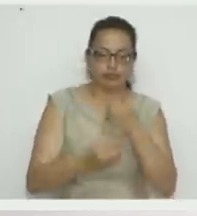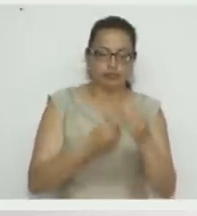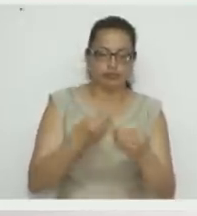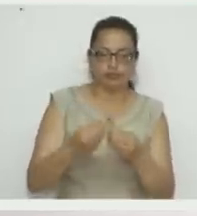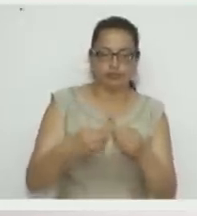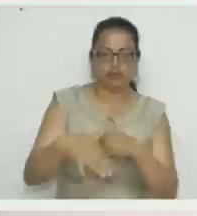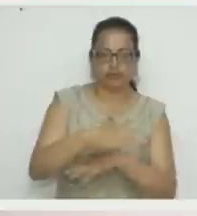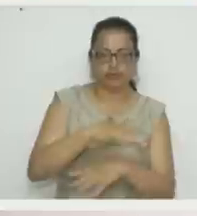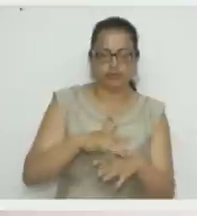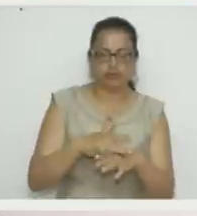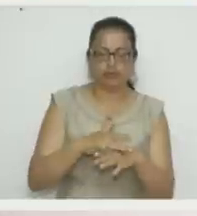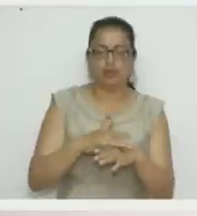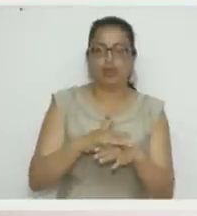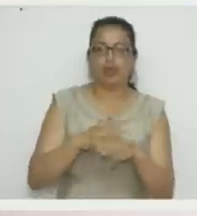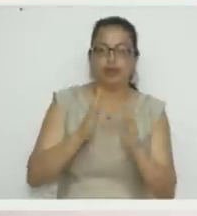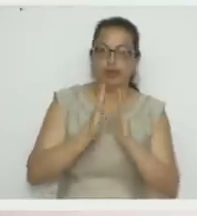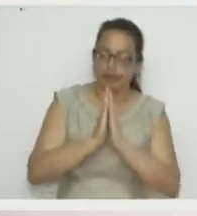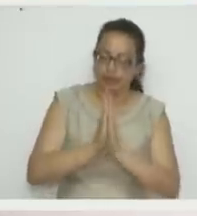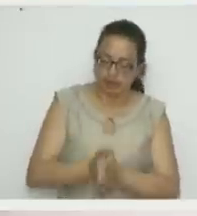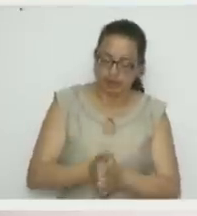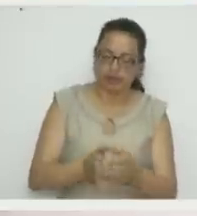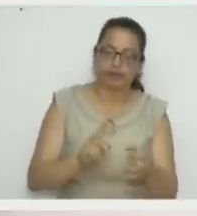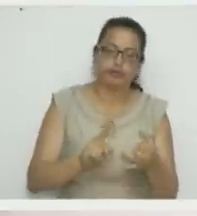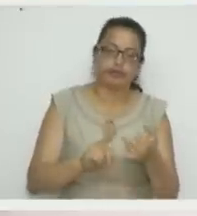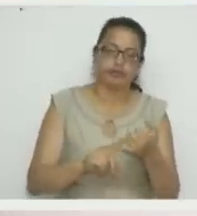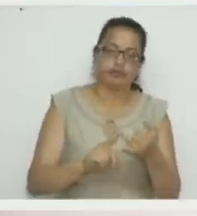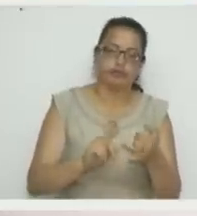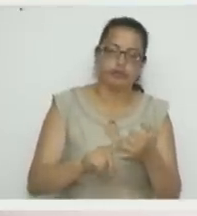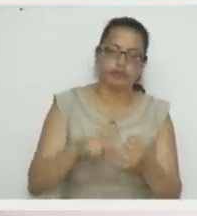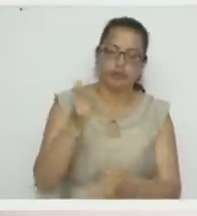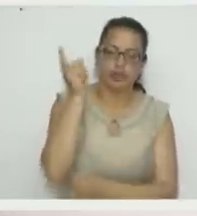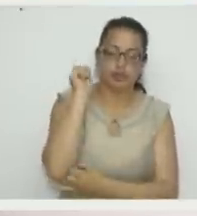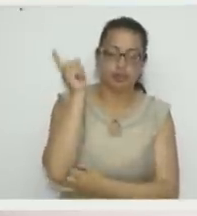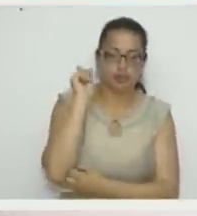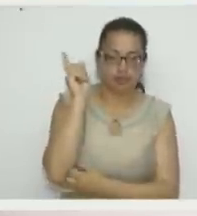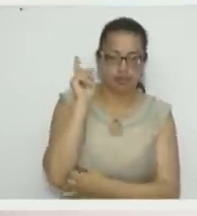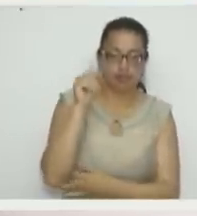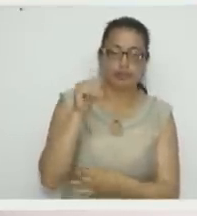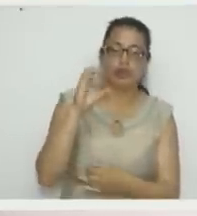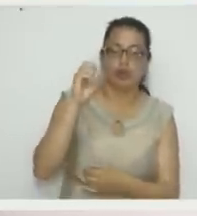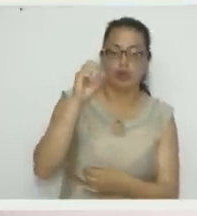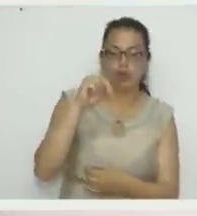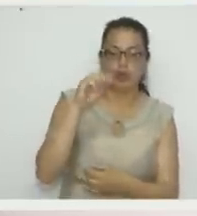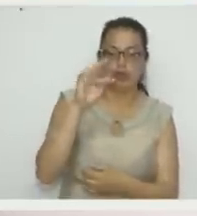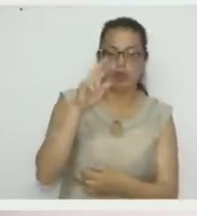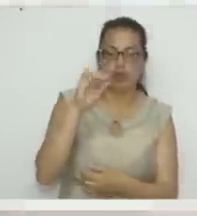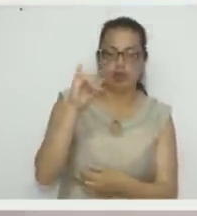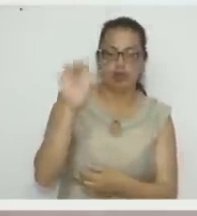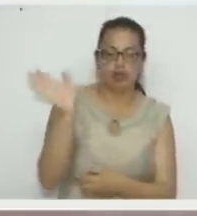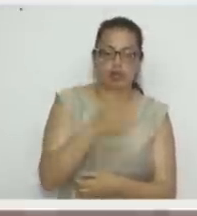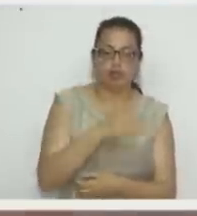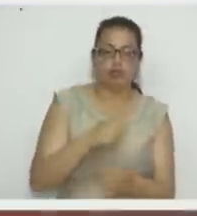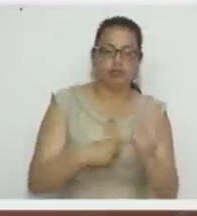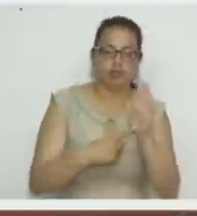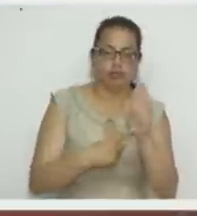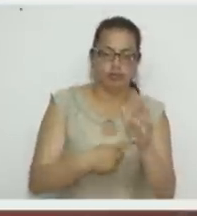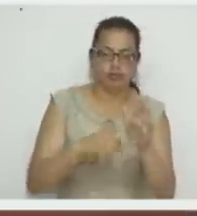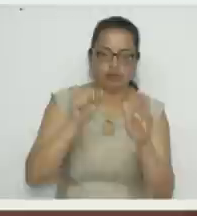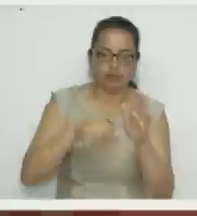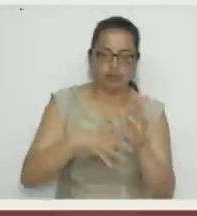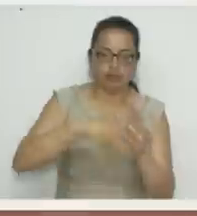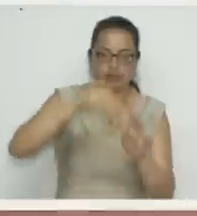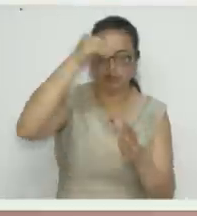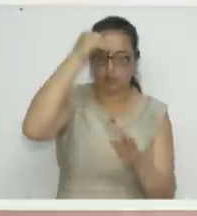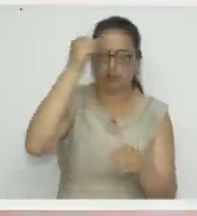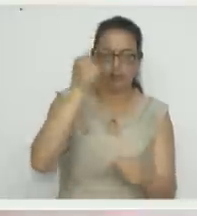navideña, madera country. Acá tenemos algo de las muestras de lo que pueden aprender con